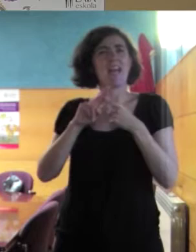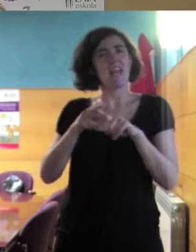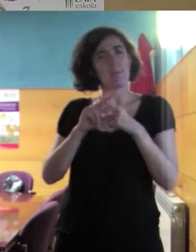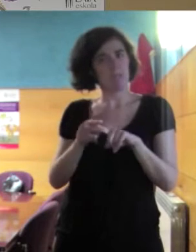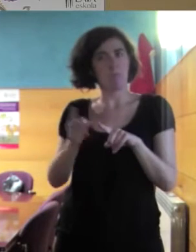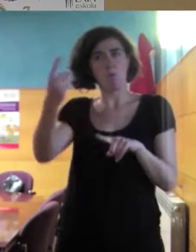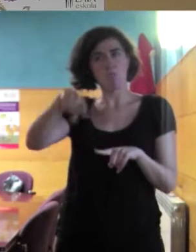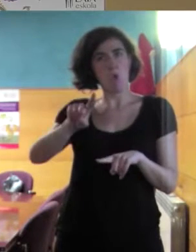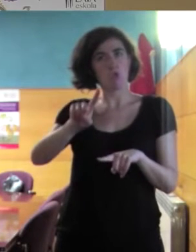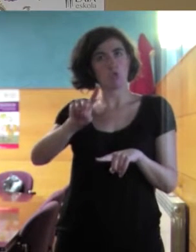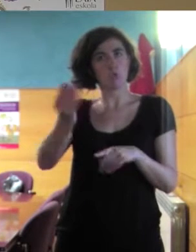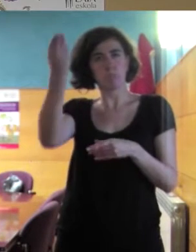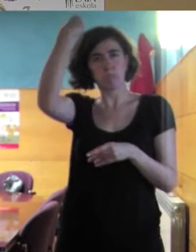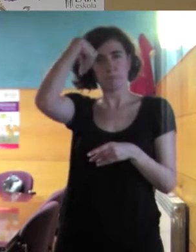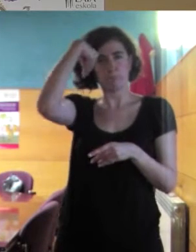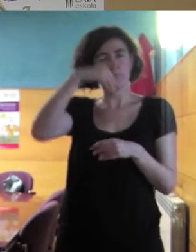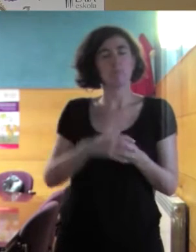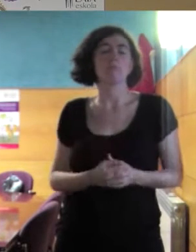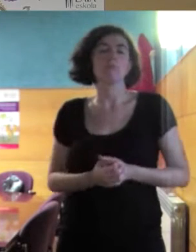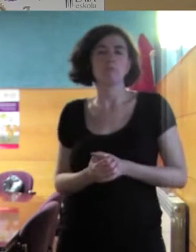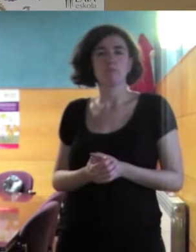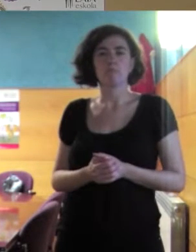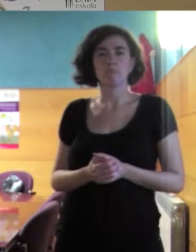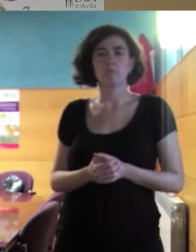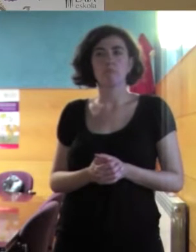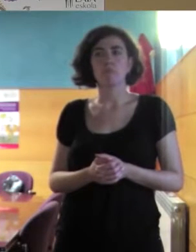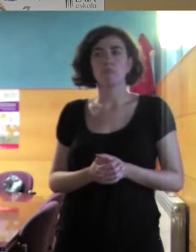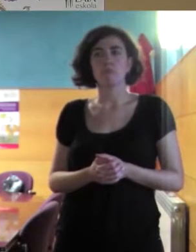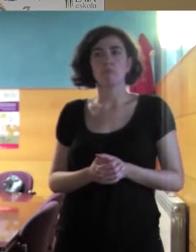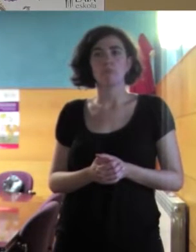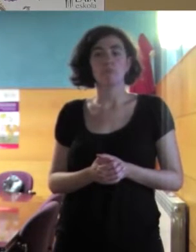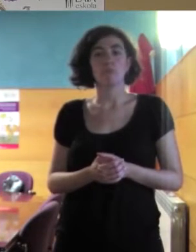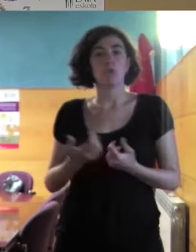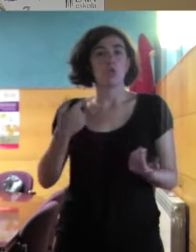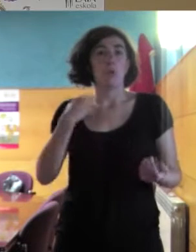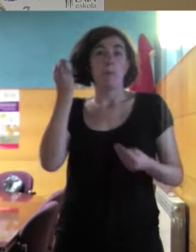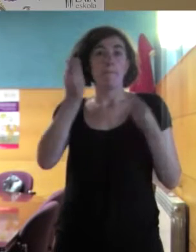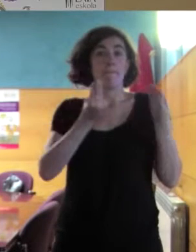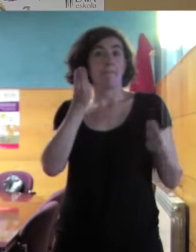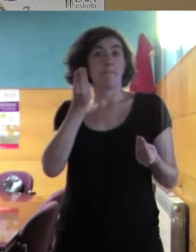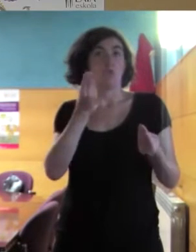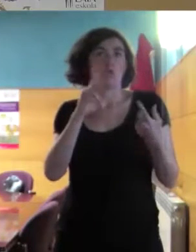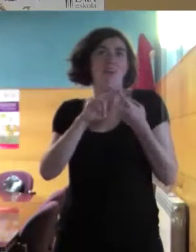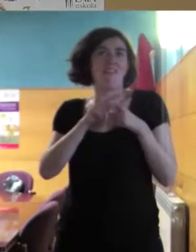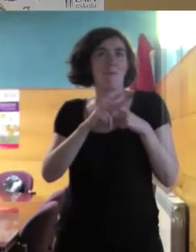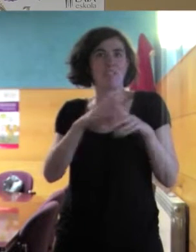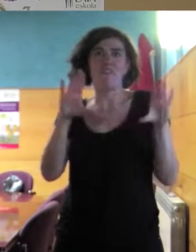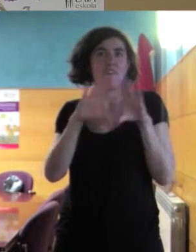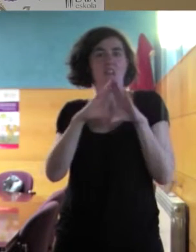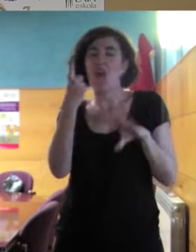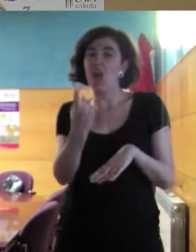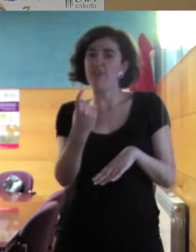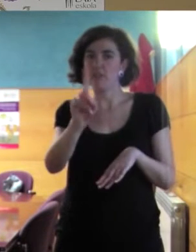tener en cuenta también en esta cuestión. Yo creo que no podemos abordar esta cuestión sin las herramientas del feminismo. Inclusividad.